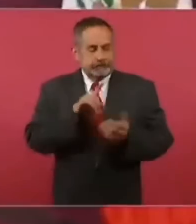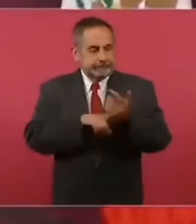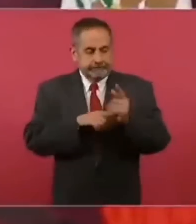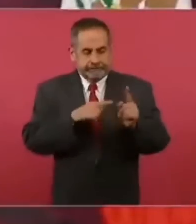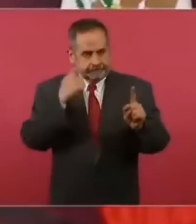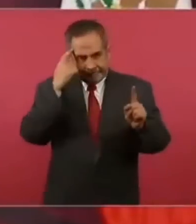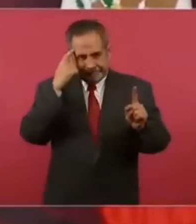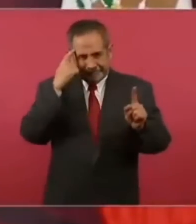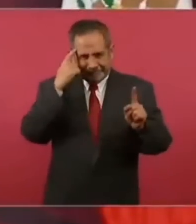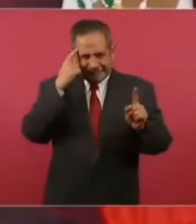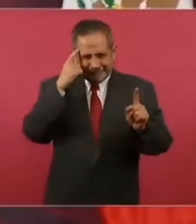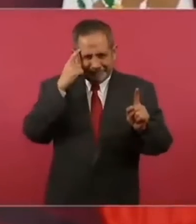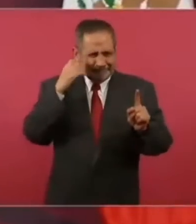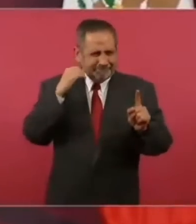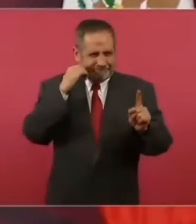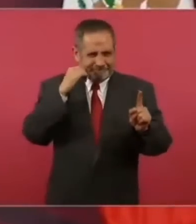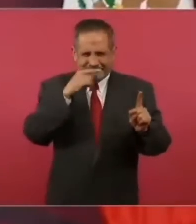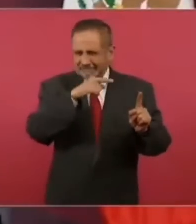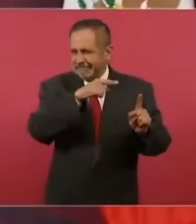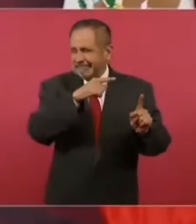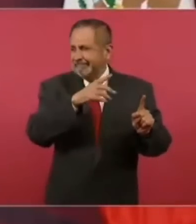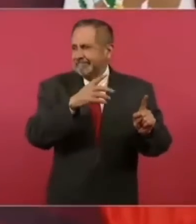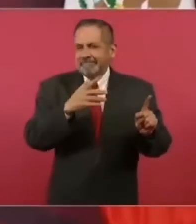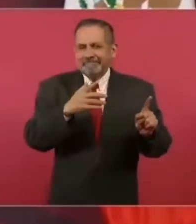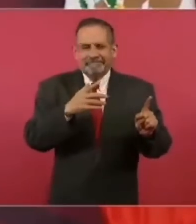con